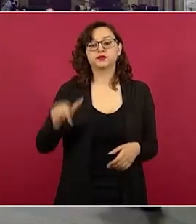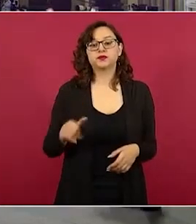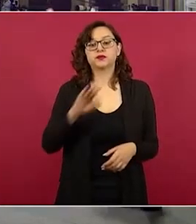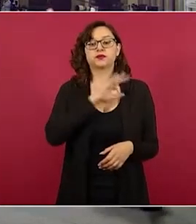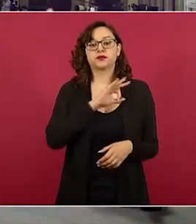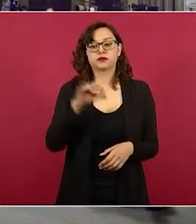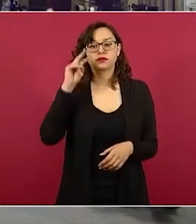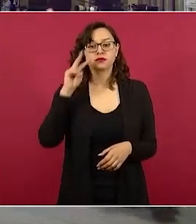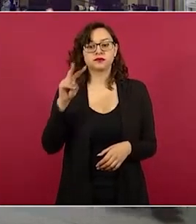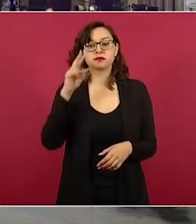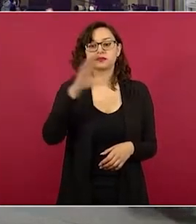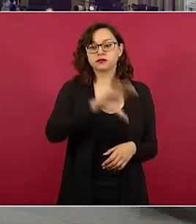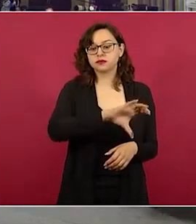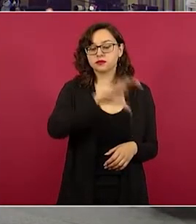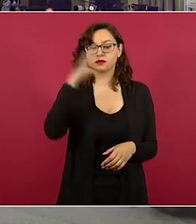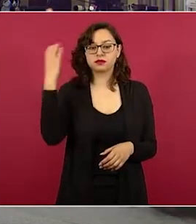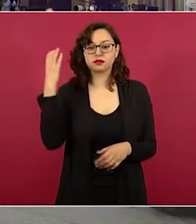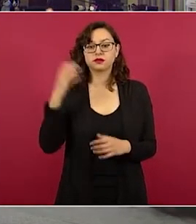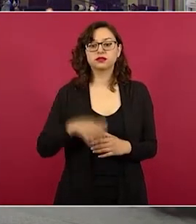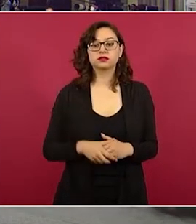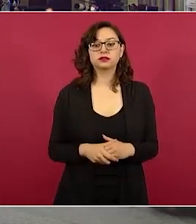miren,